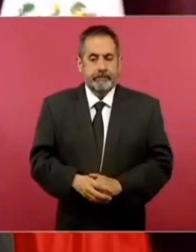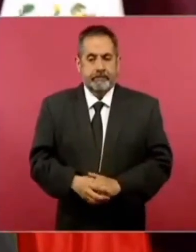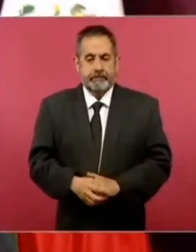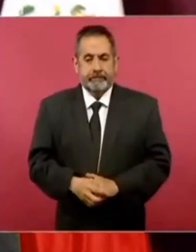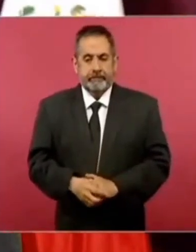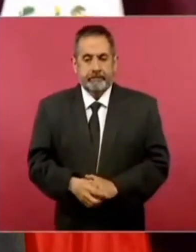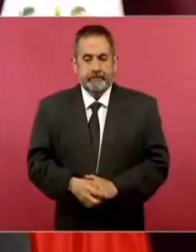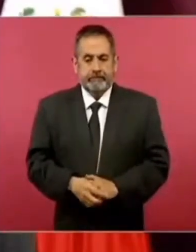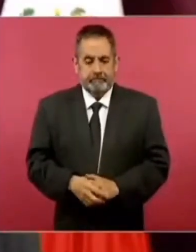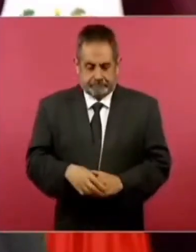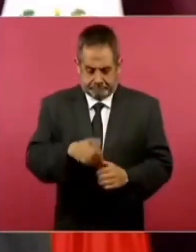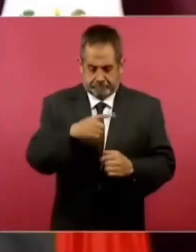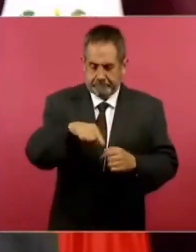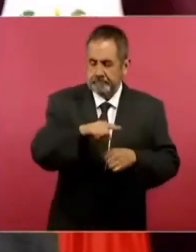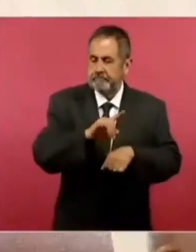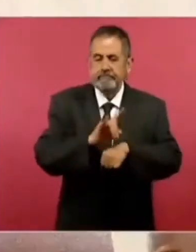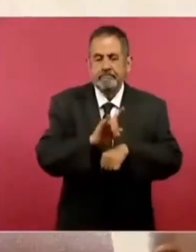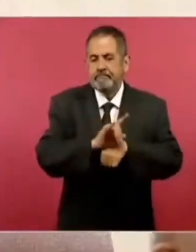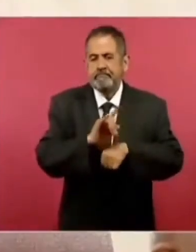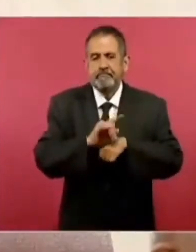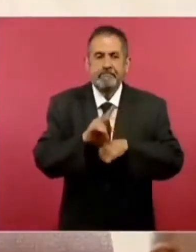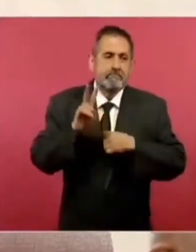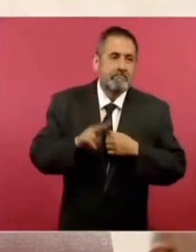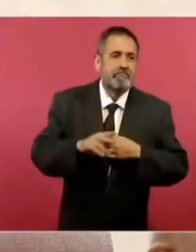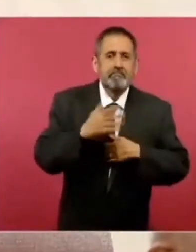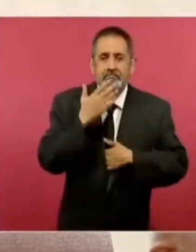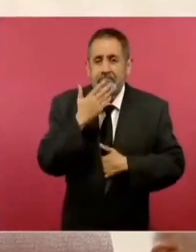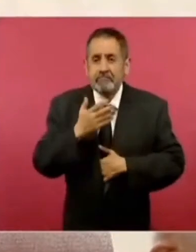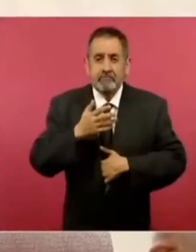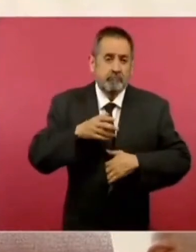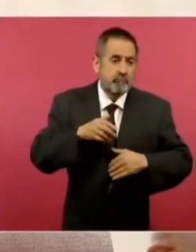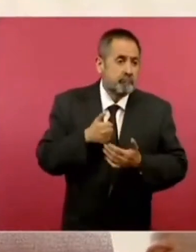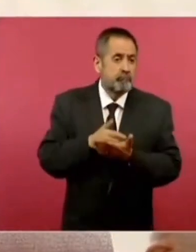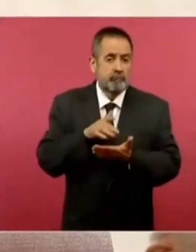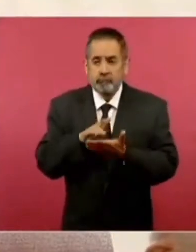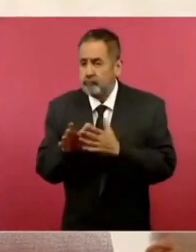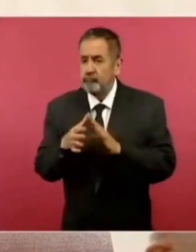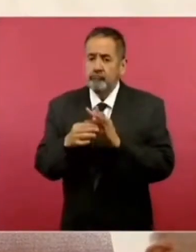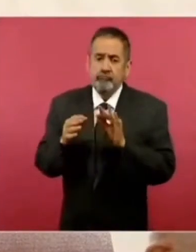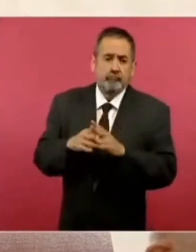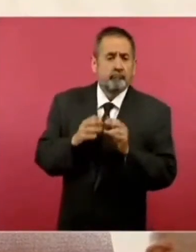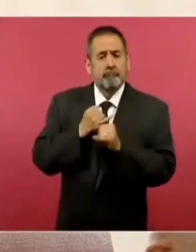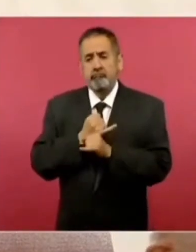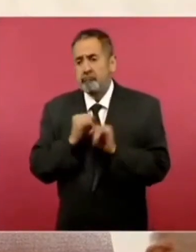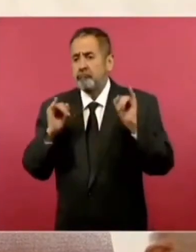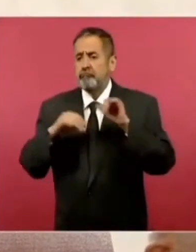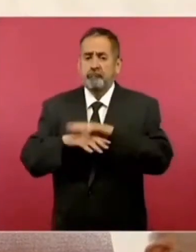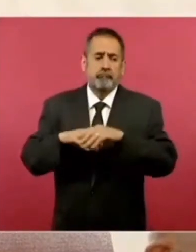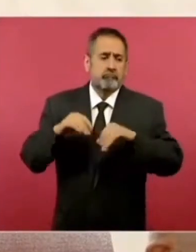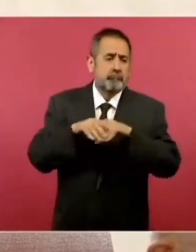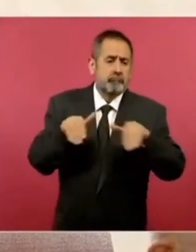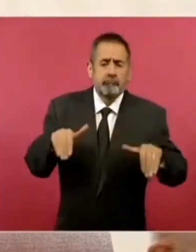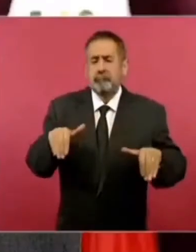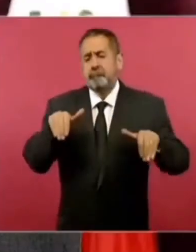simulando ser independientes